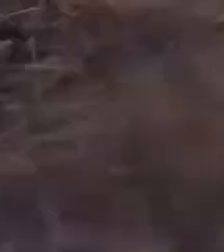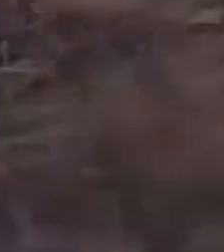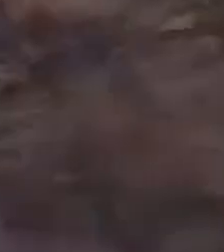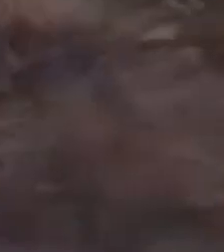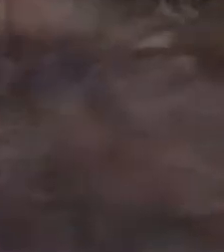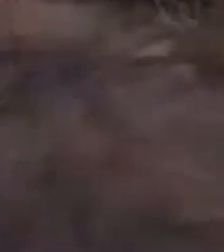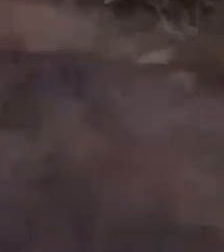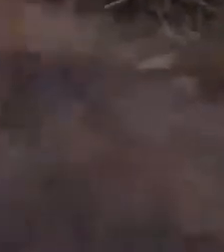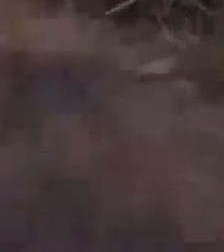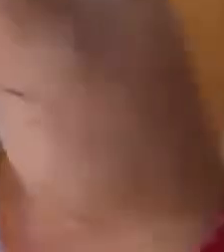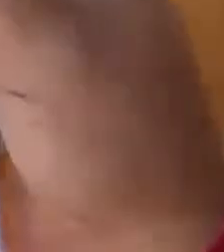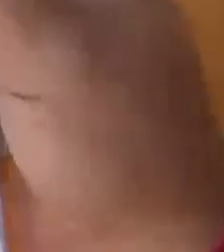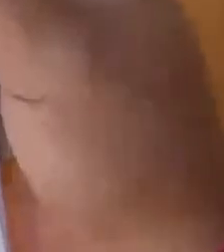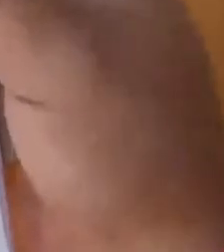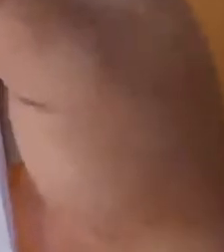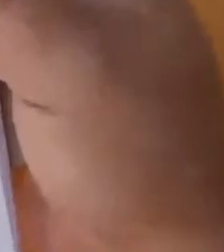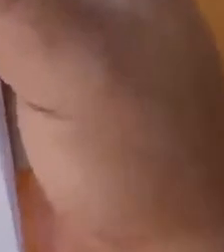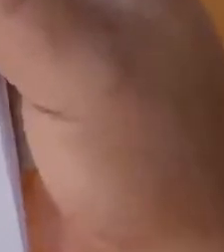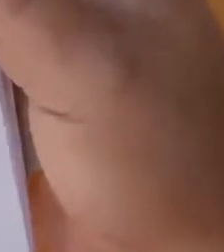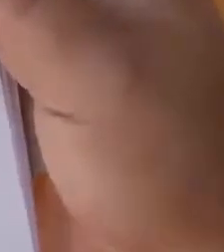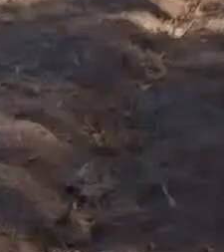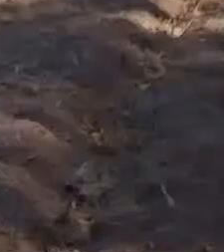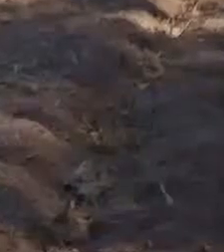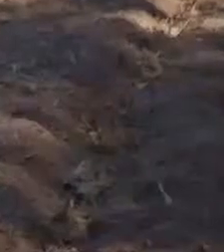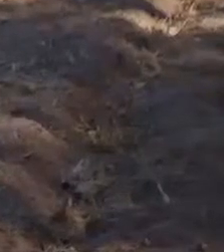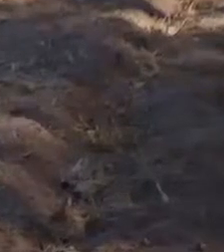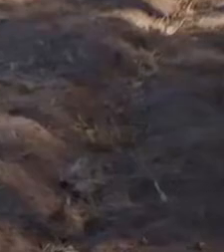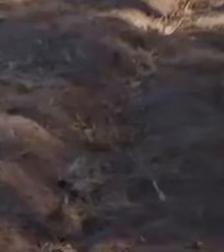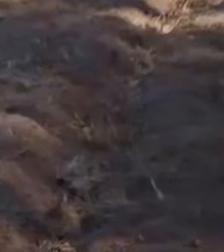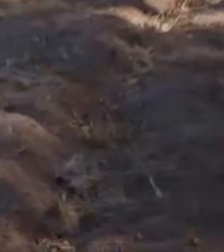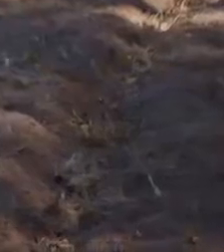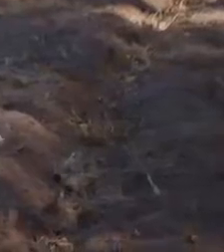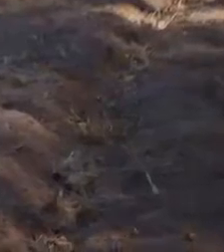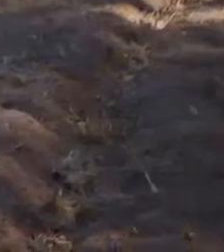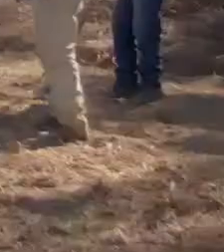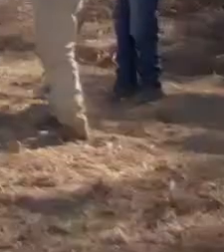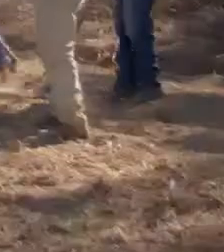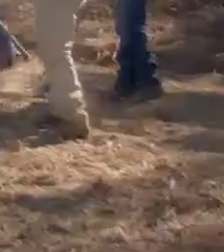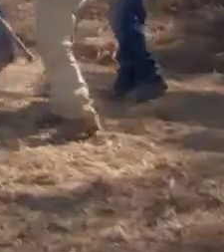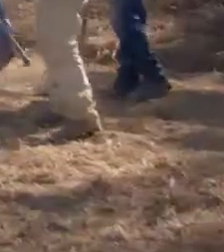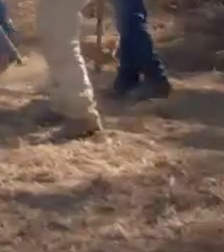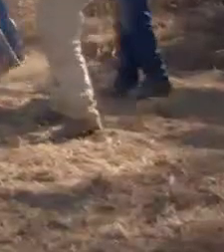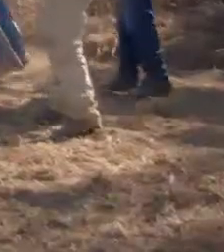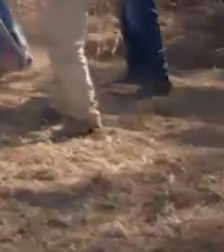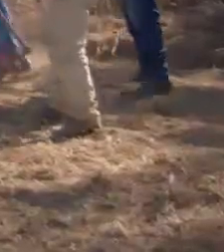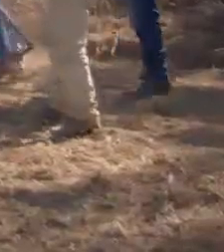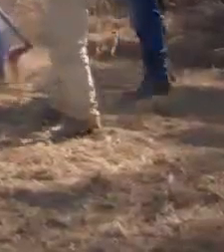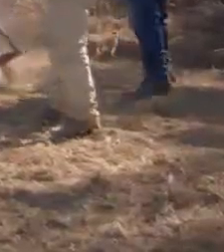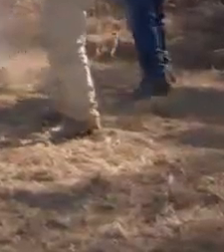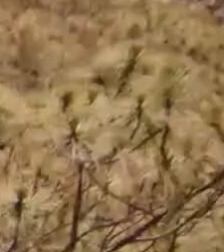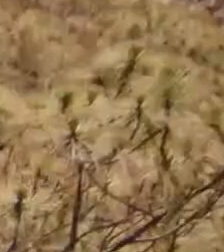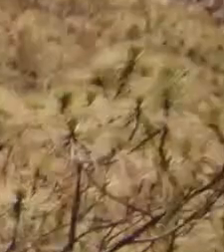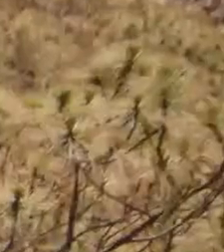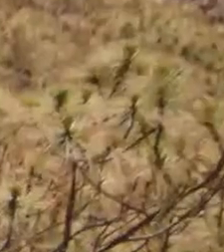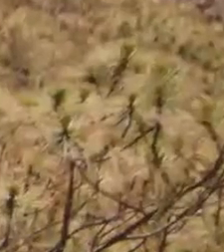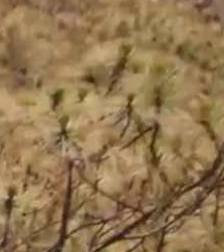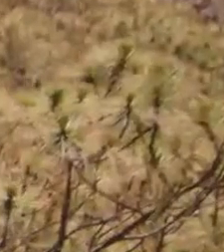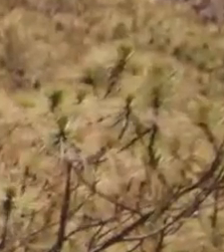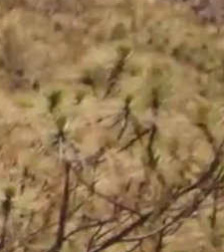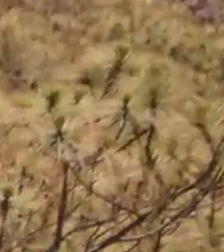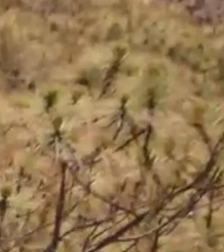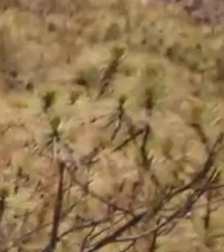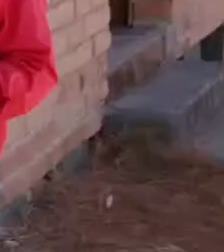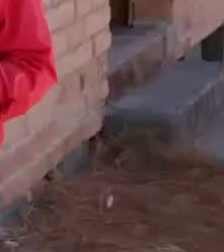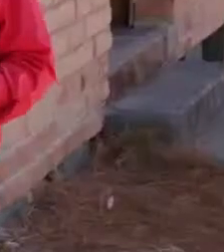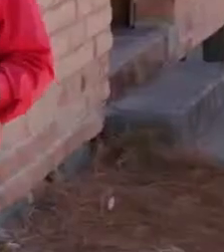que debes hacer uso de la norma oficial mexicana cero quince que señala revisa que no haya mucho viento ni quemes a mediodía verifica que no existan incendios o